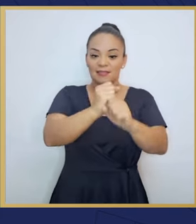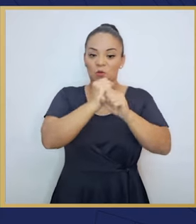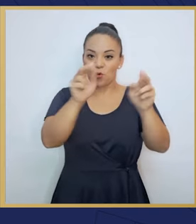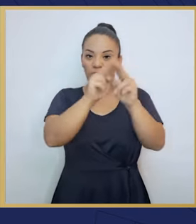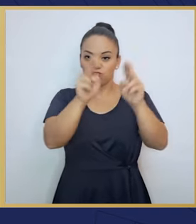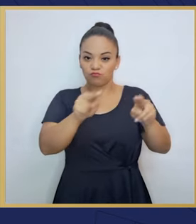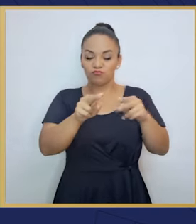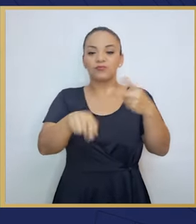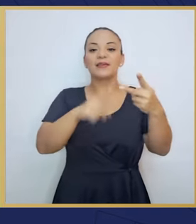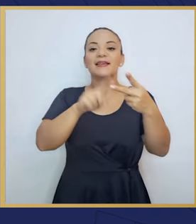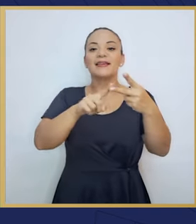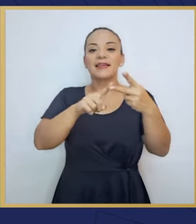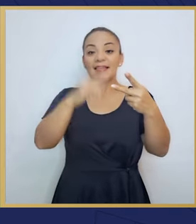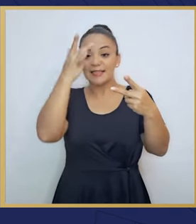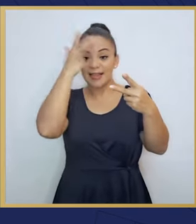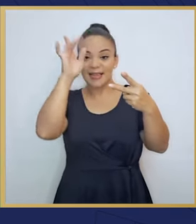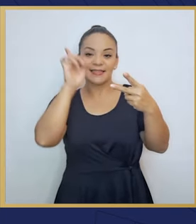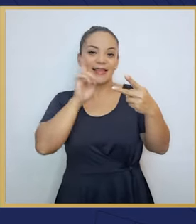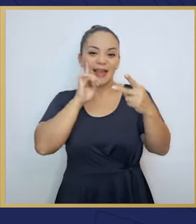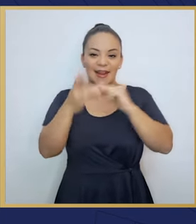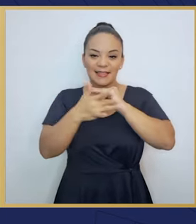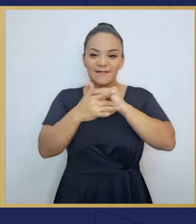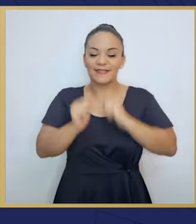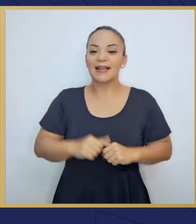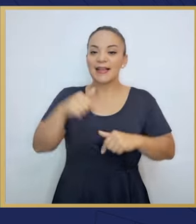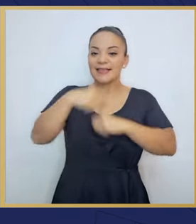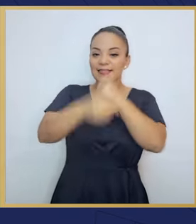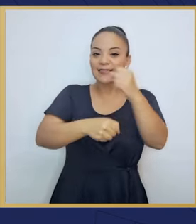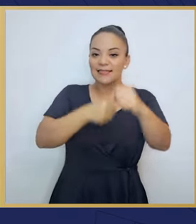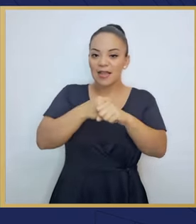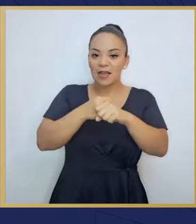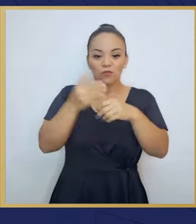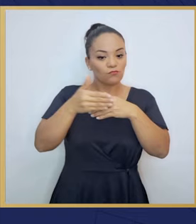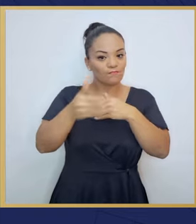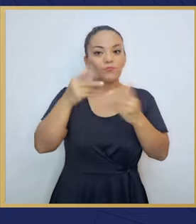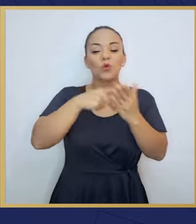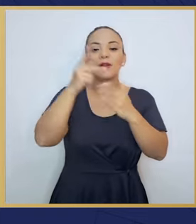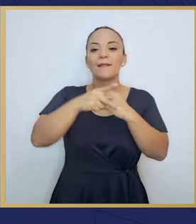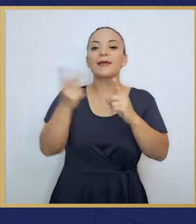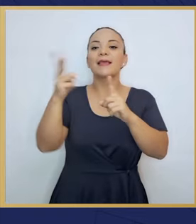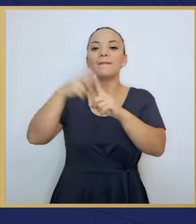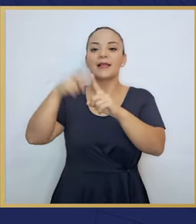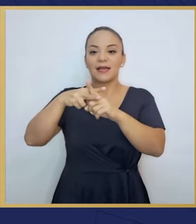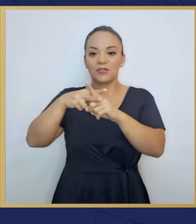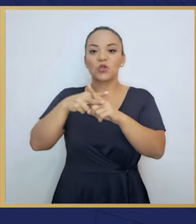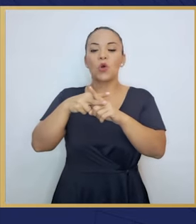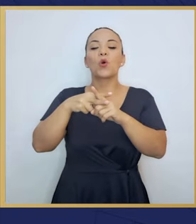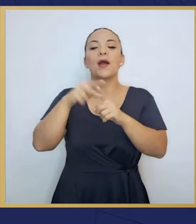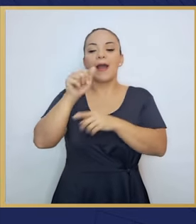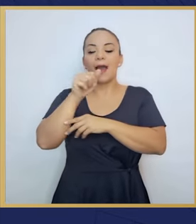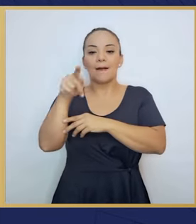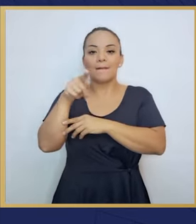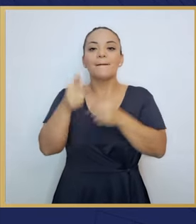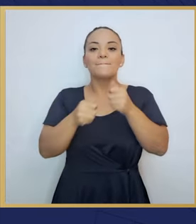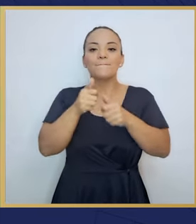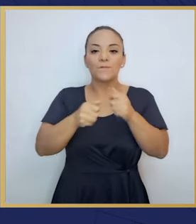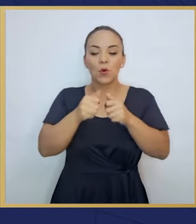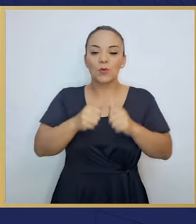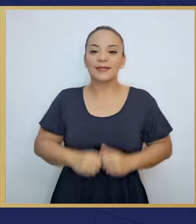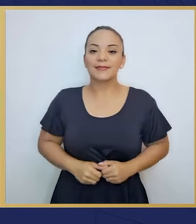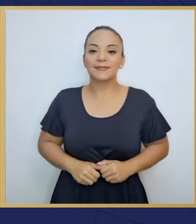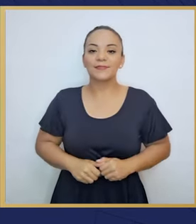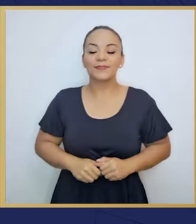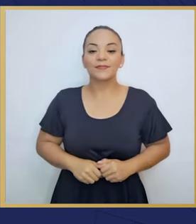e inteligencia artificial. Y este año arrancamos con el programa de aplicaciones móviles. Los logros alcanzados